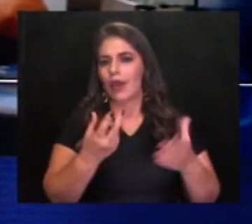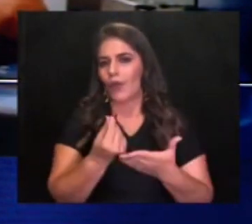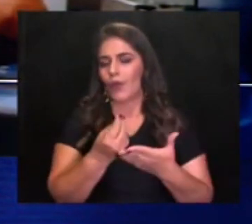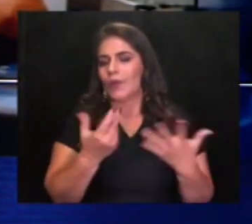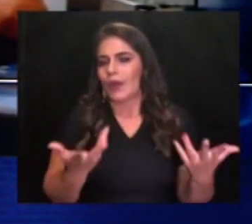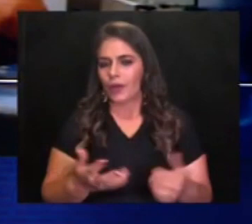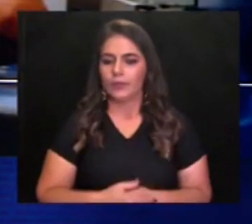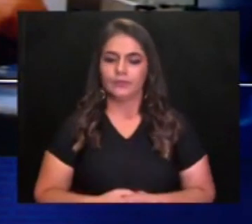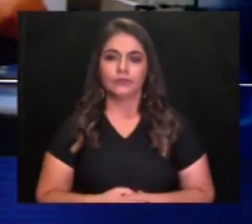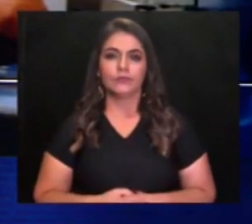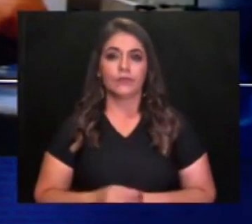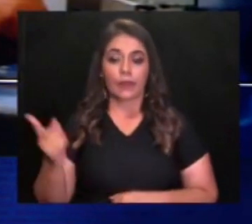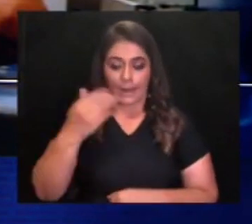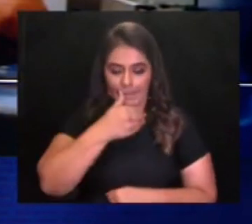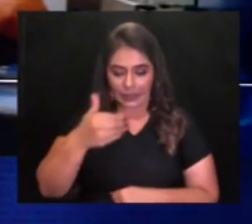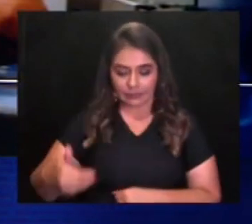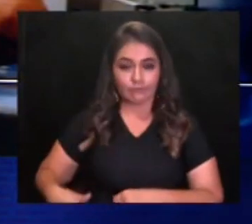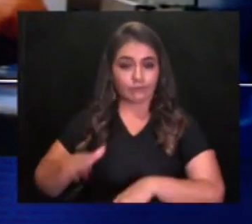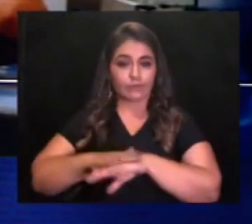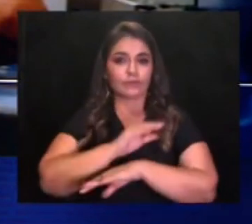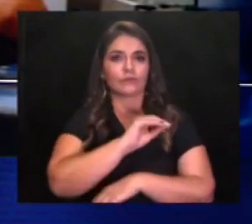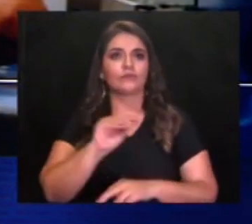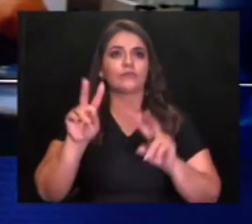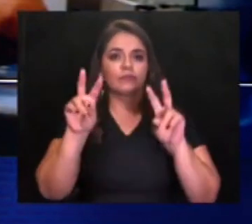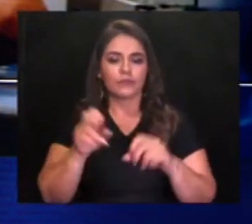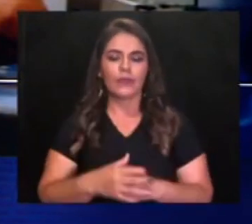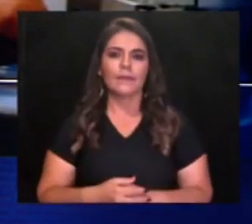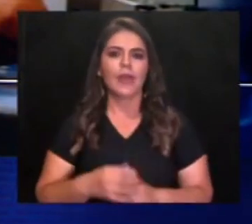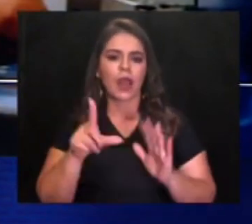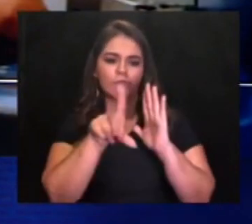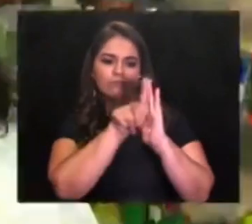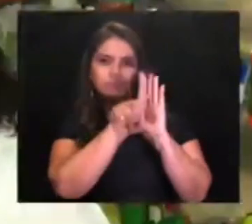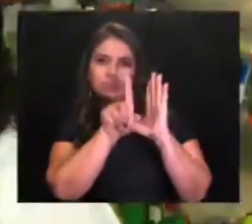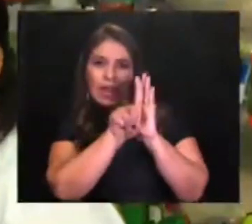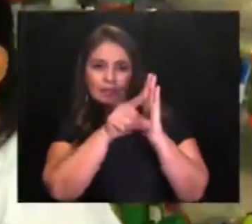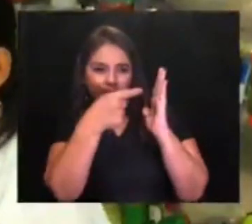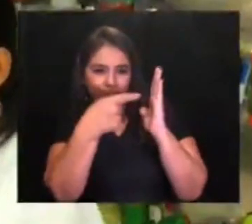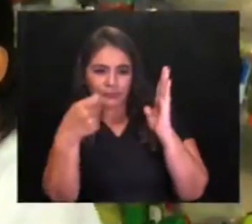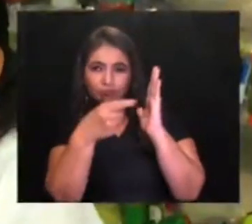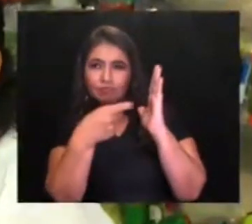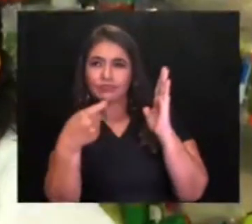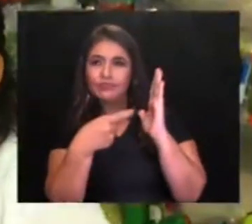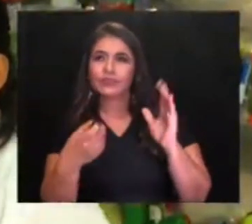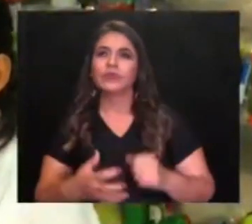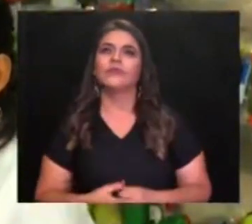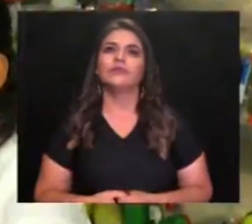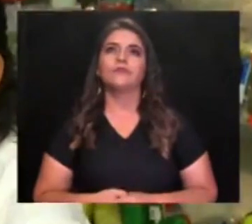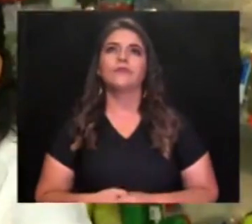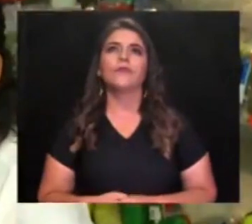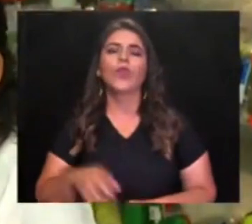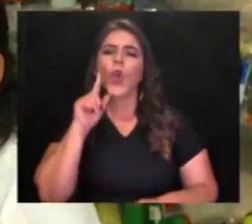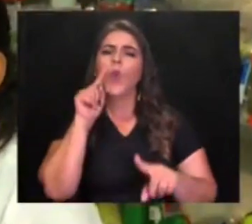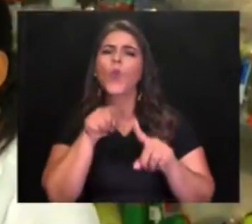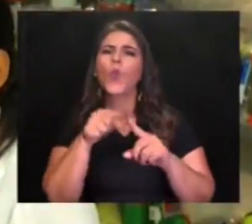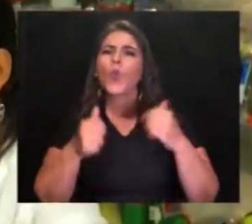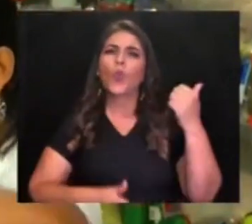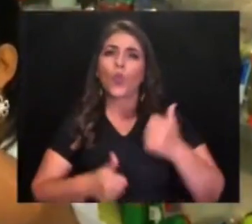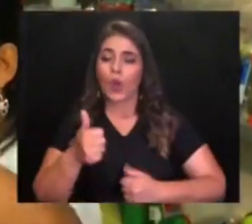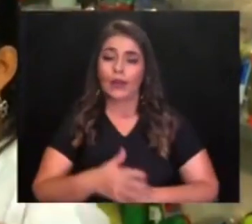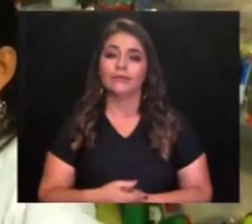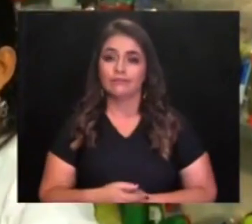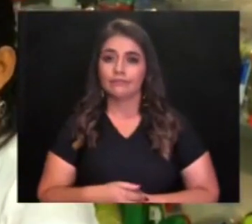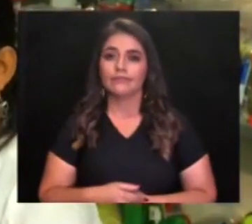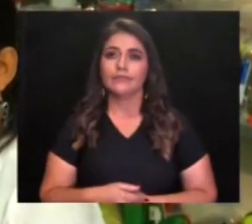gobierno nacional hizo recientemente reformas transitorias a esta ley. La idea es buscar todas las